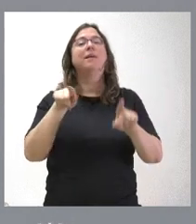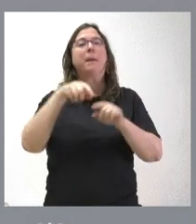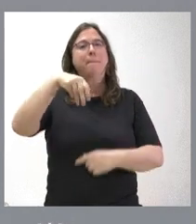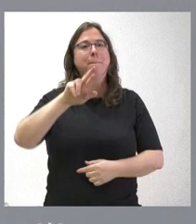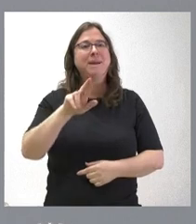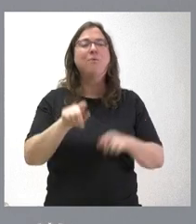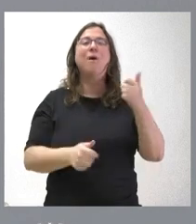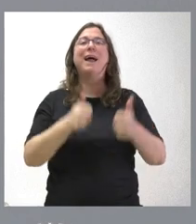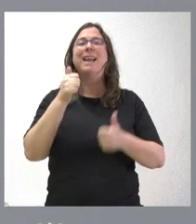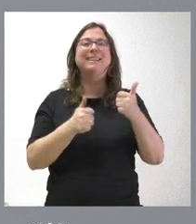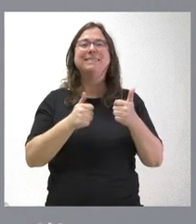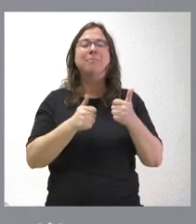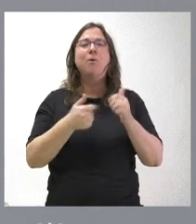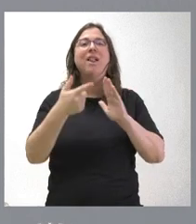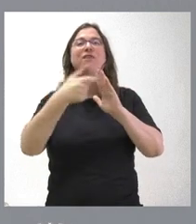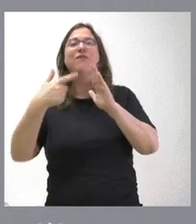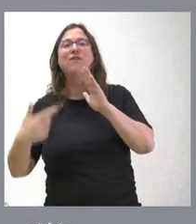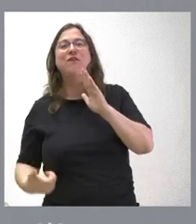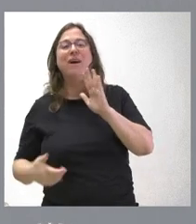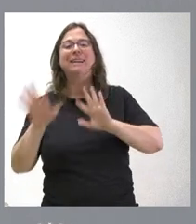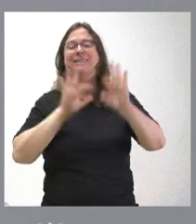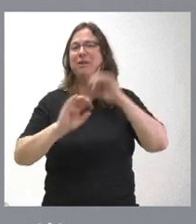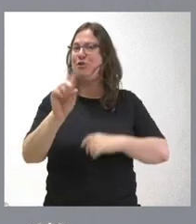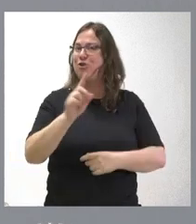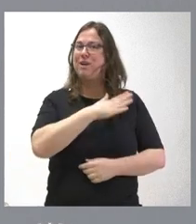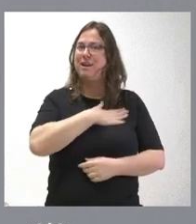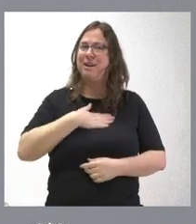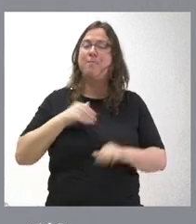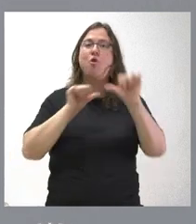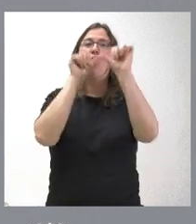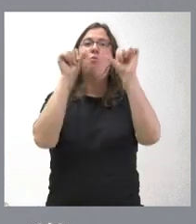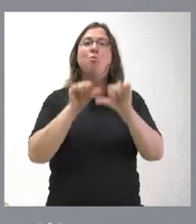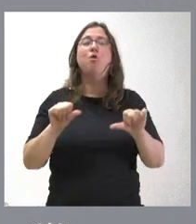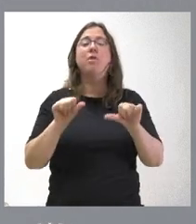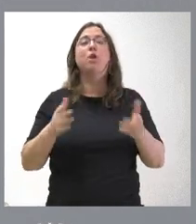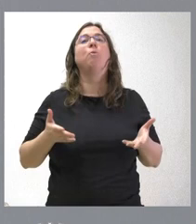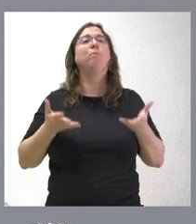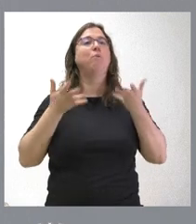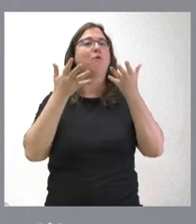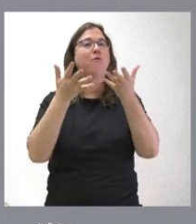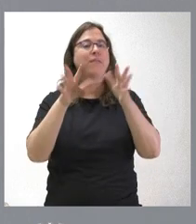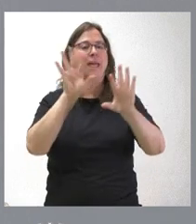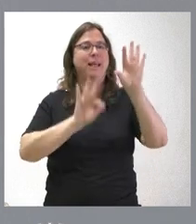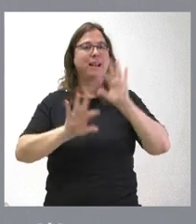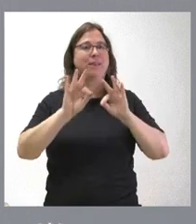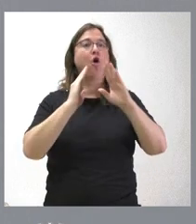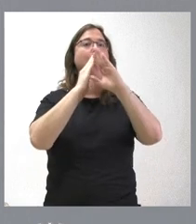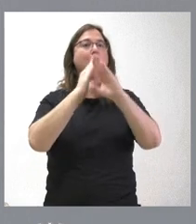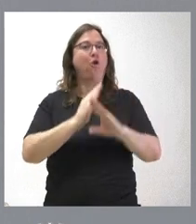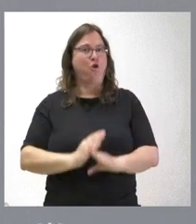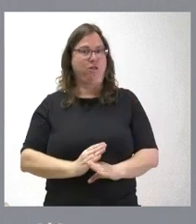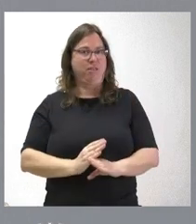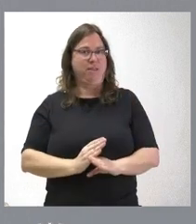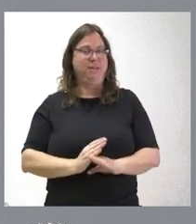de eliminación y de selección, sino que fuera un modelo que permitiera la elección por un orden de la